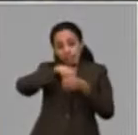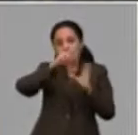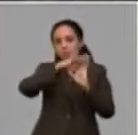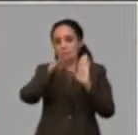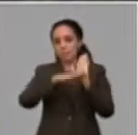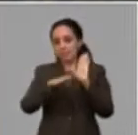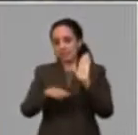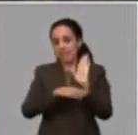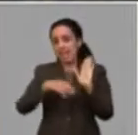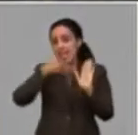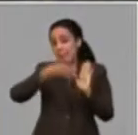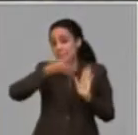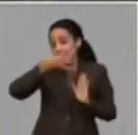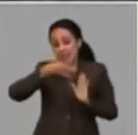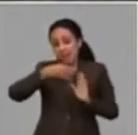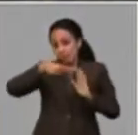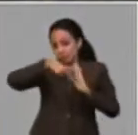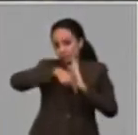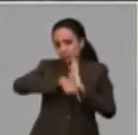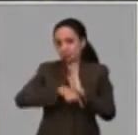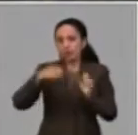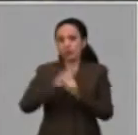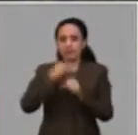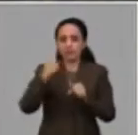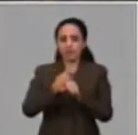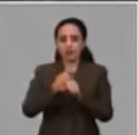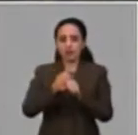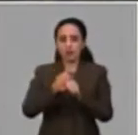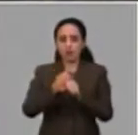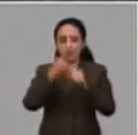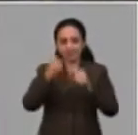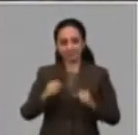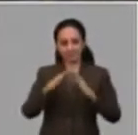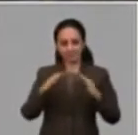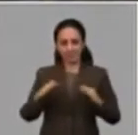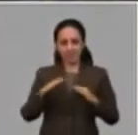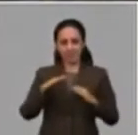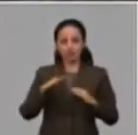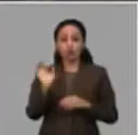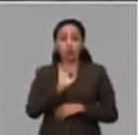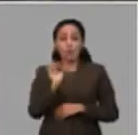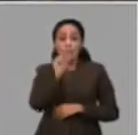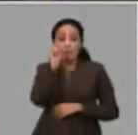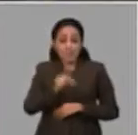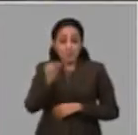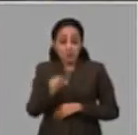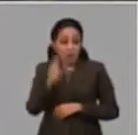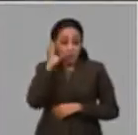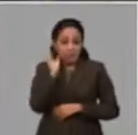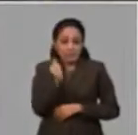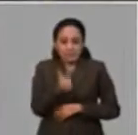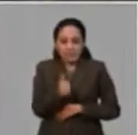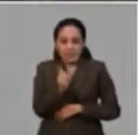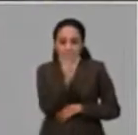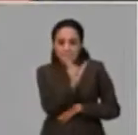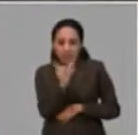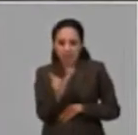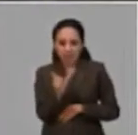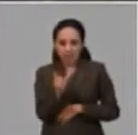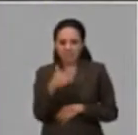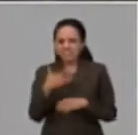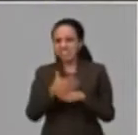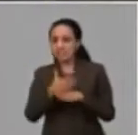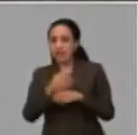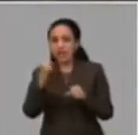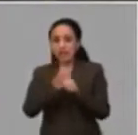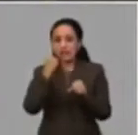tema del trabajo a distancia. Todavía existe hasta confusión de la terminología que se utiliza entre trabajo a